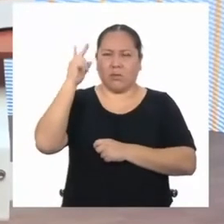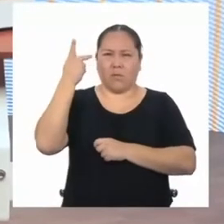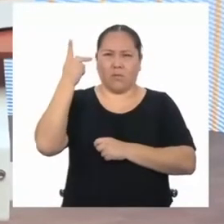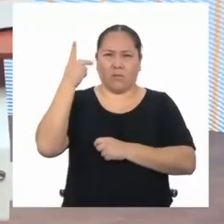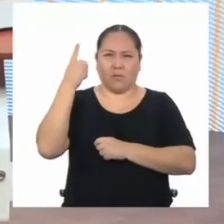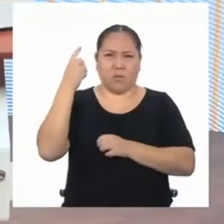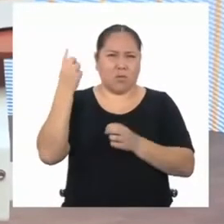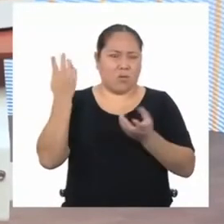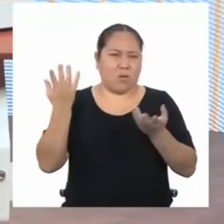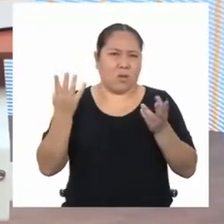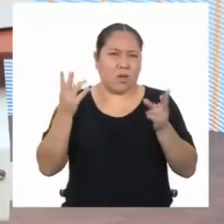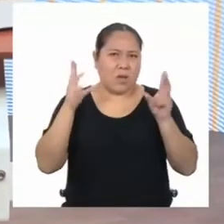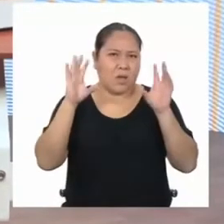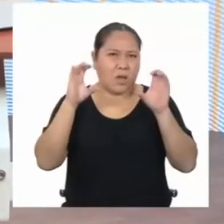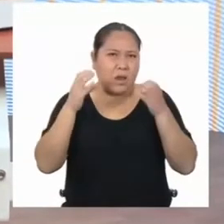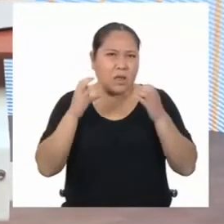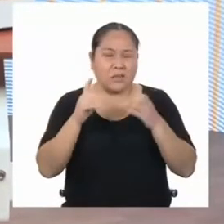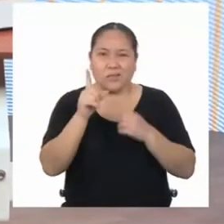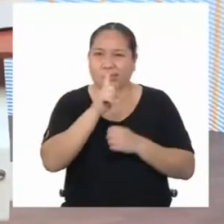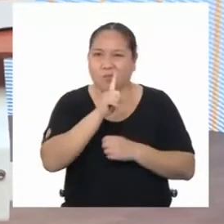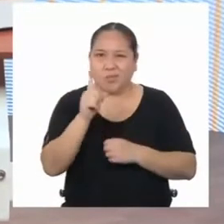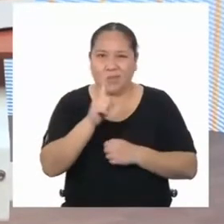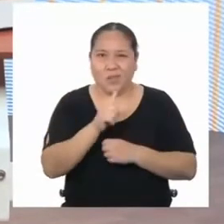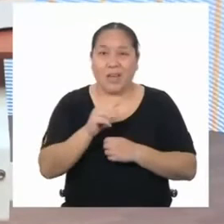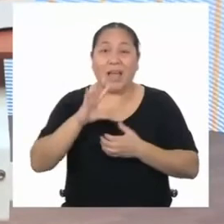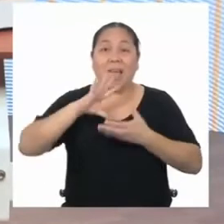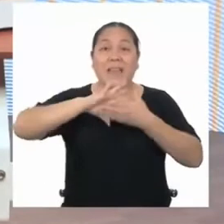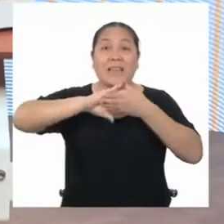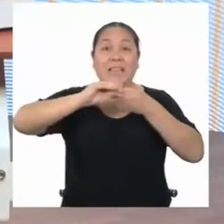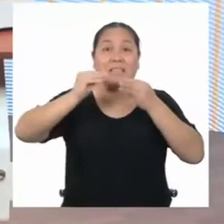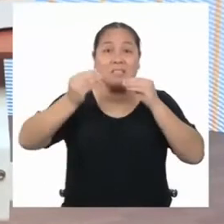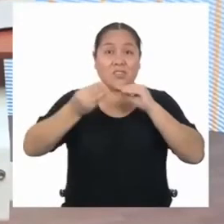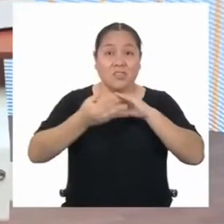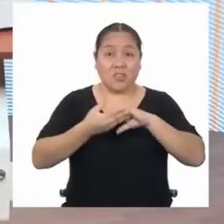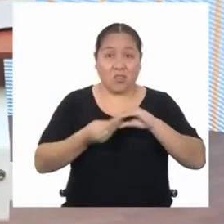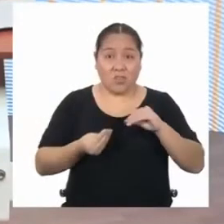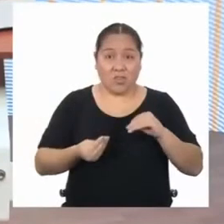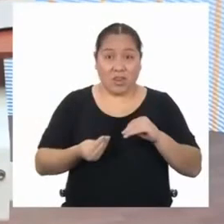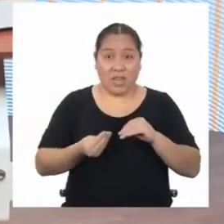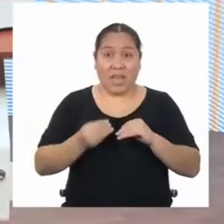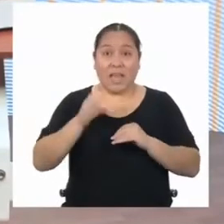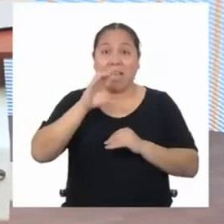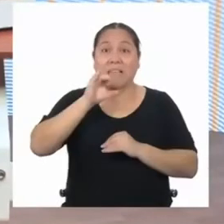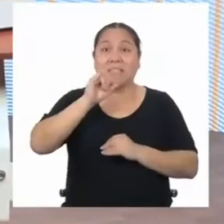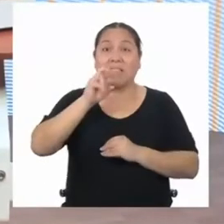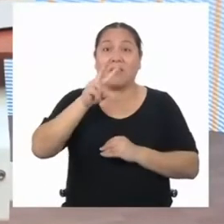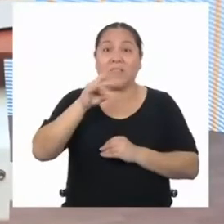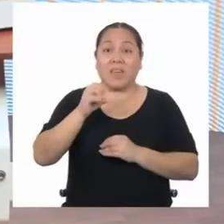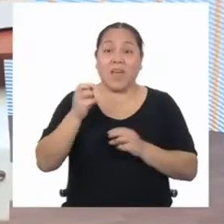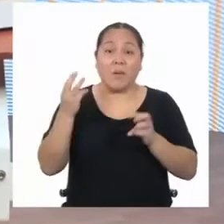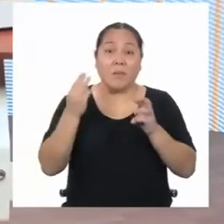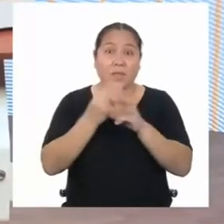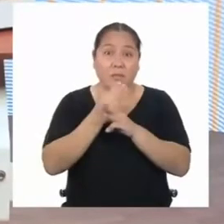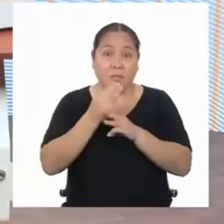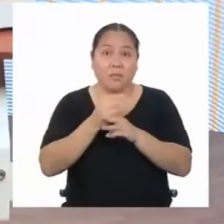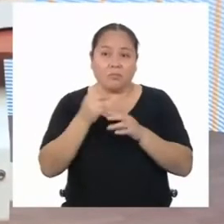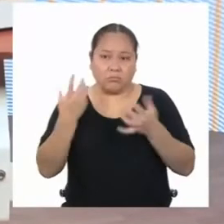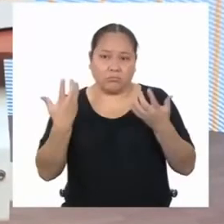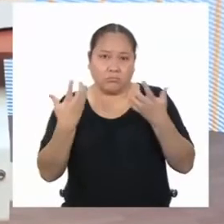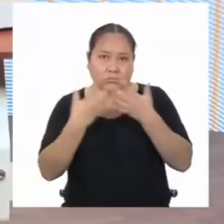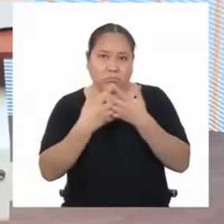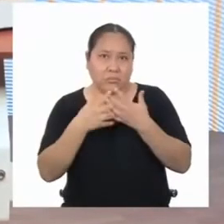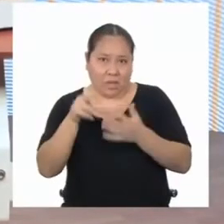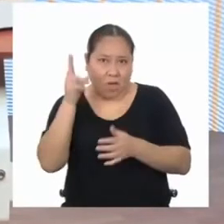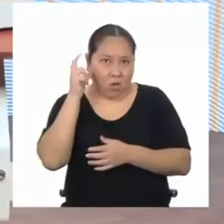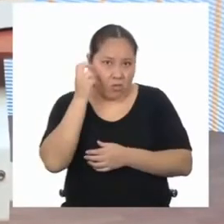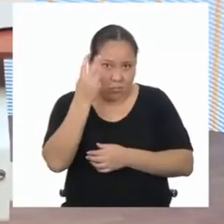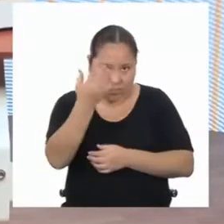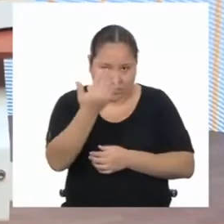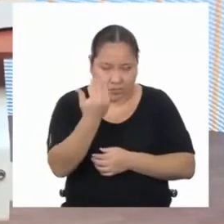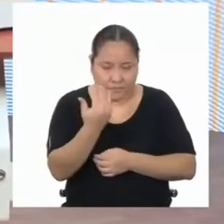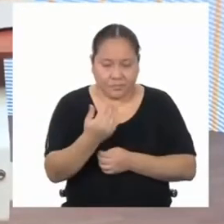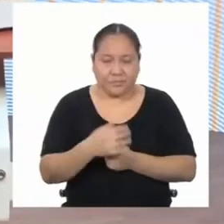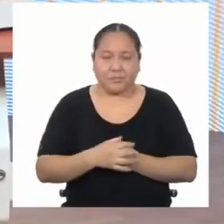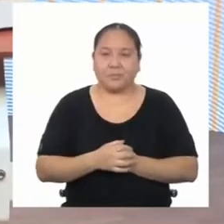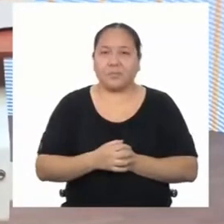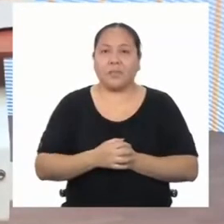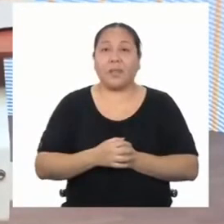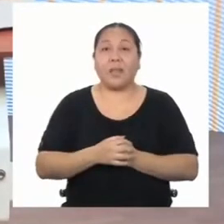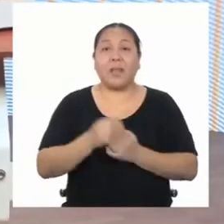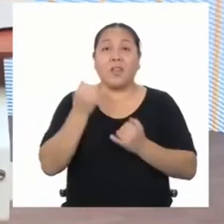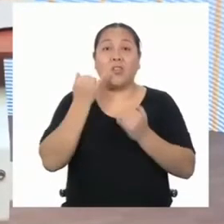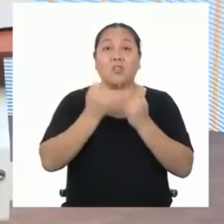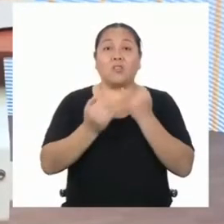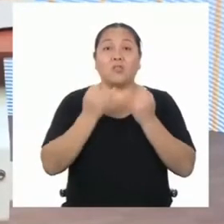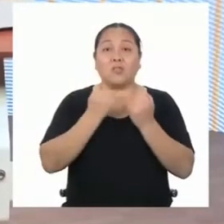materias. Les aseguro que en mi historia, cívica y matemática tienen que ver. Escúchenme y lo entenderán. Los últimos